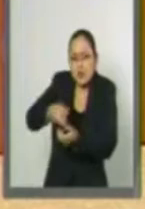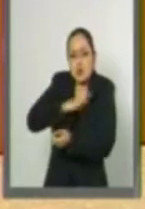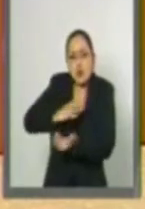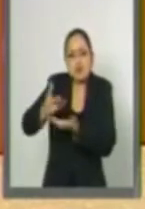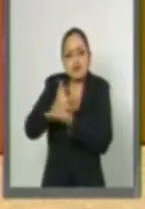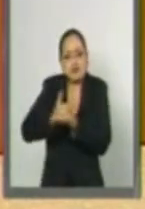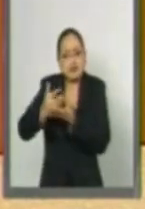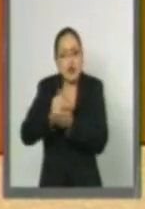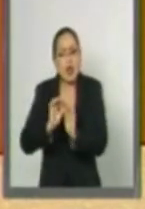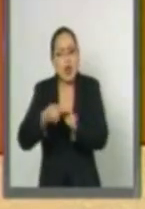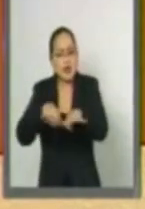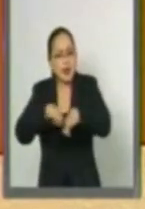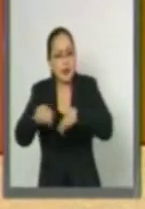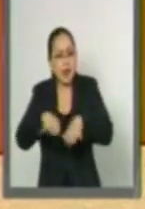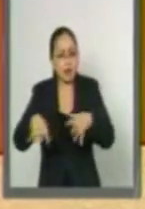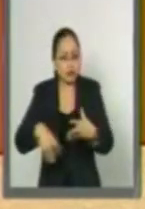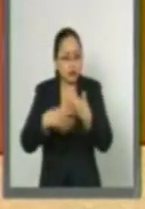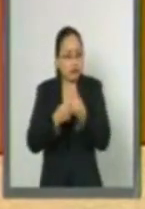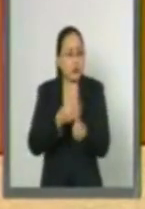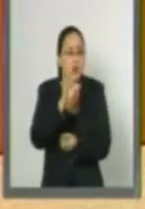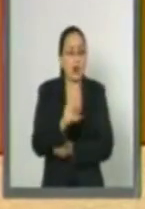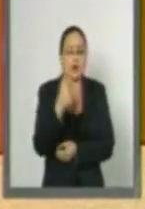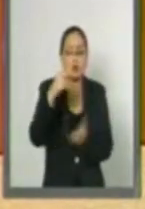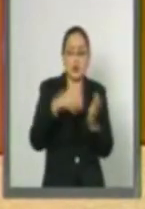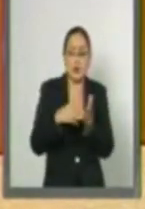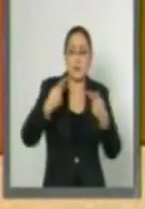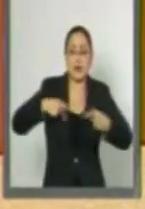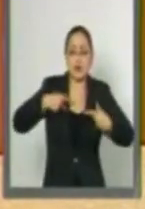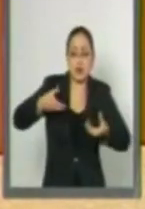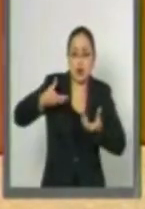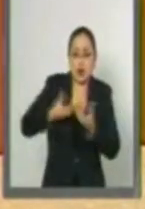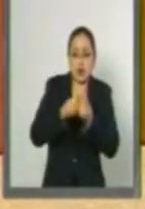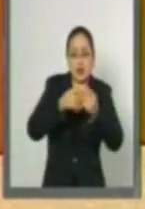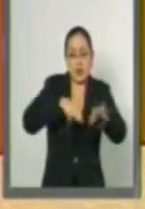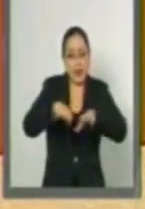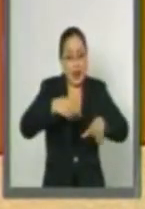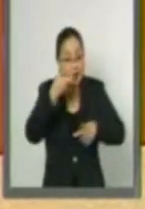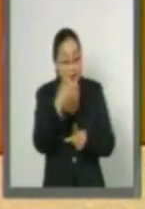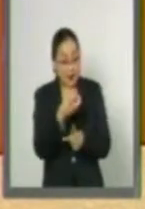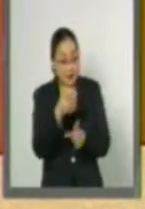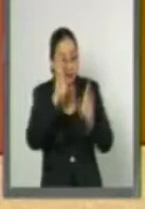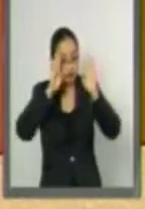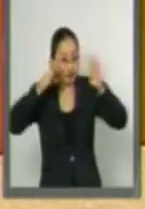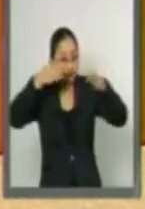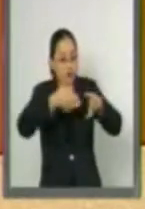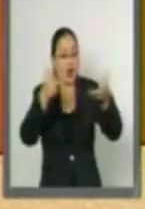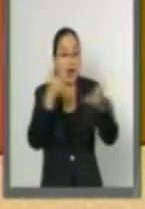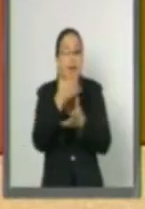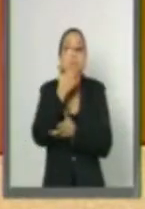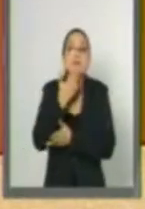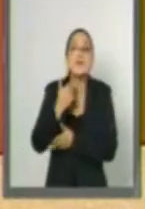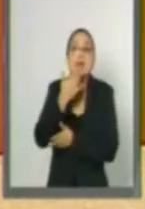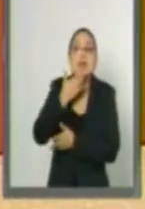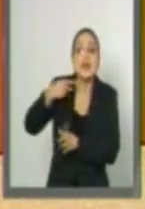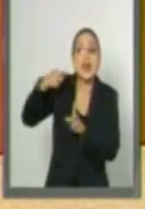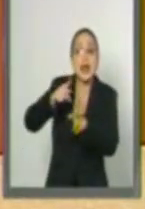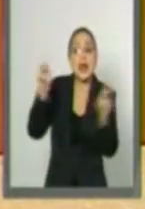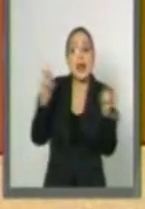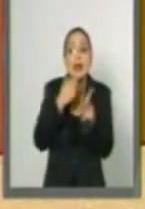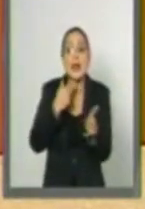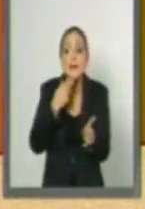ingresos y valor agregado a los más de 42 mil productores dedicados a la producción de miel de abeja principalmente